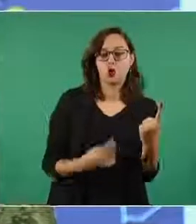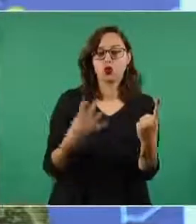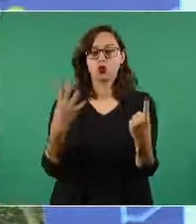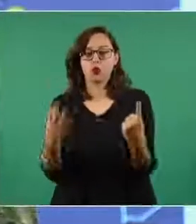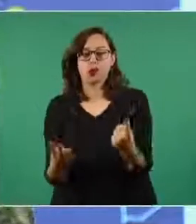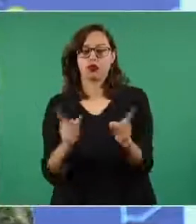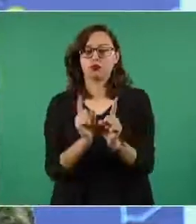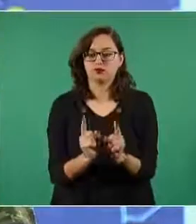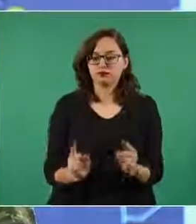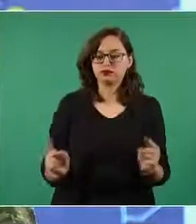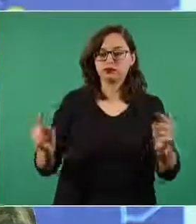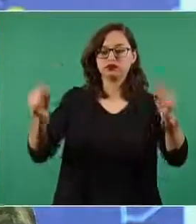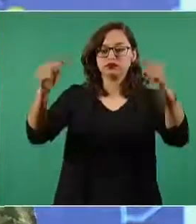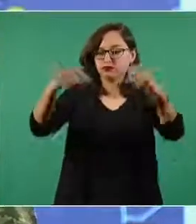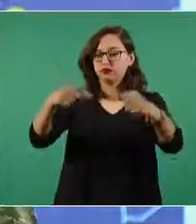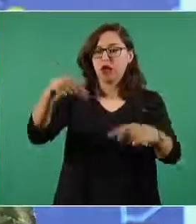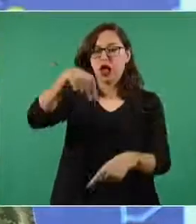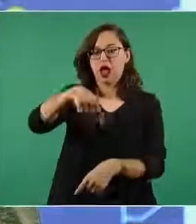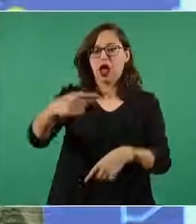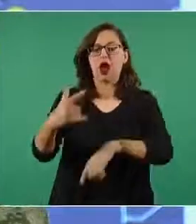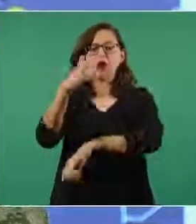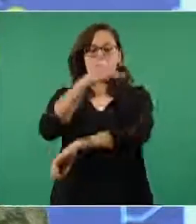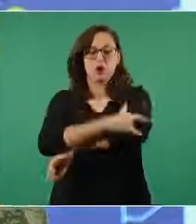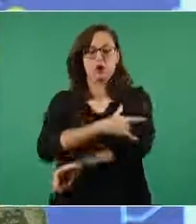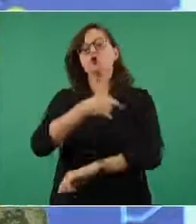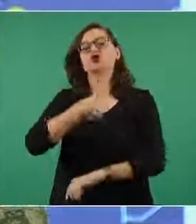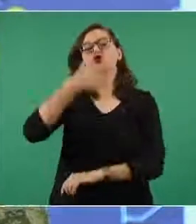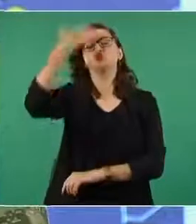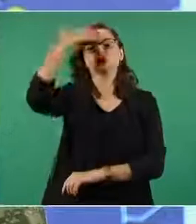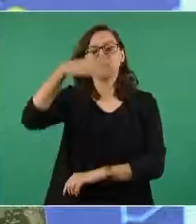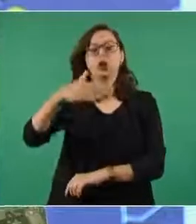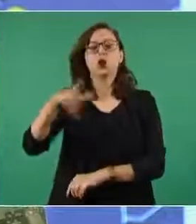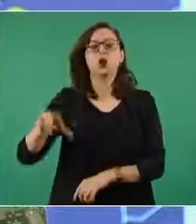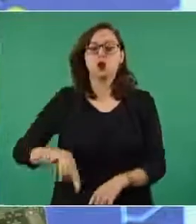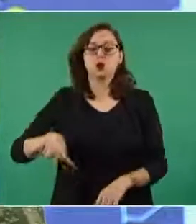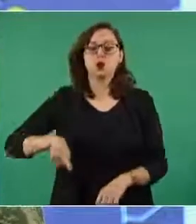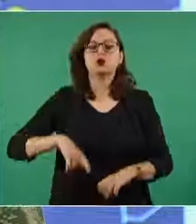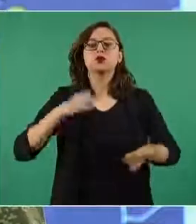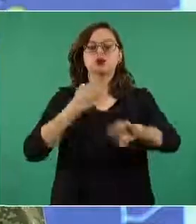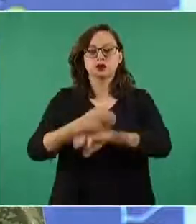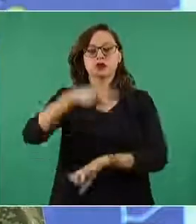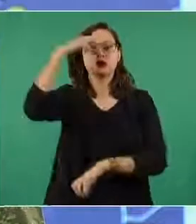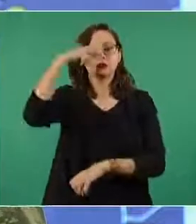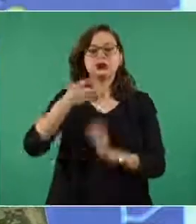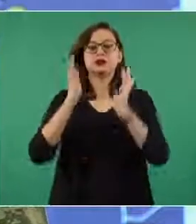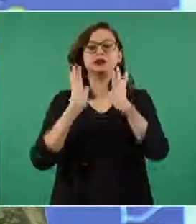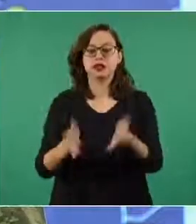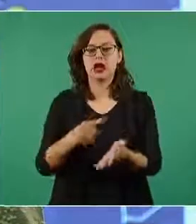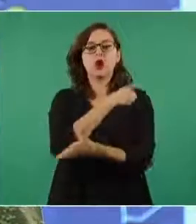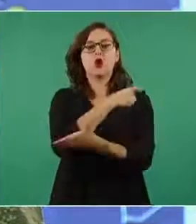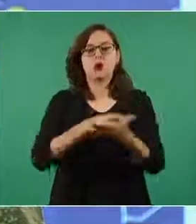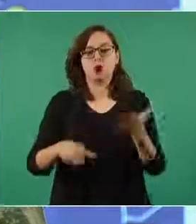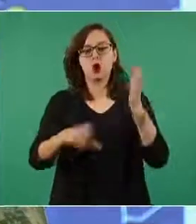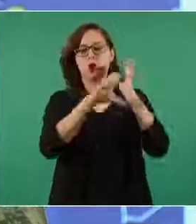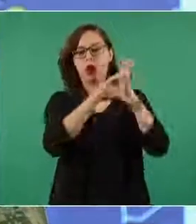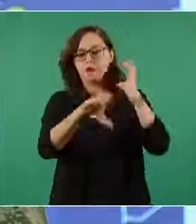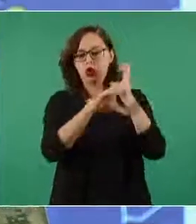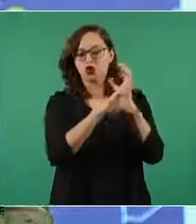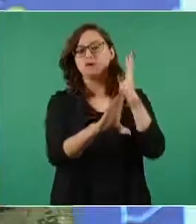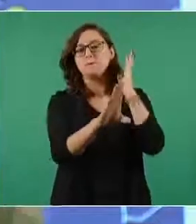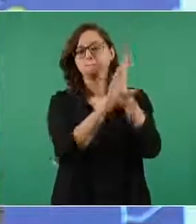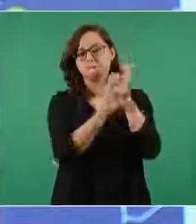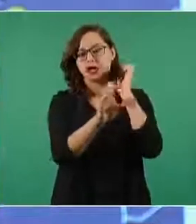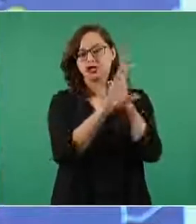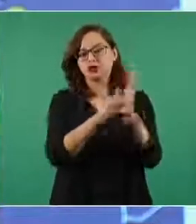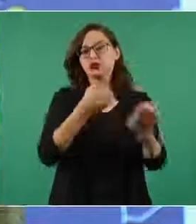4 inclusive tengo conocimiento de que el gobierno del Estado de México ya compró los vehículos articulados de este sistema para